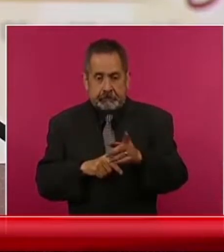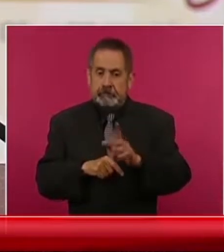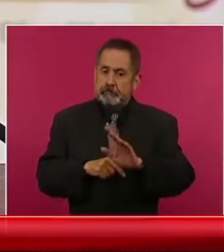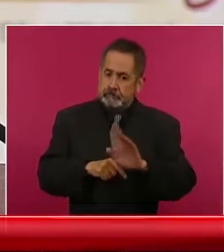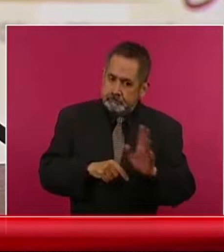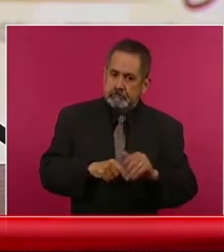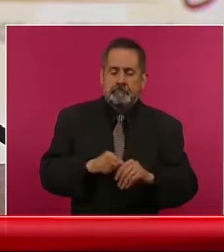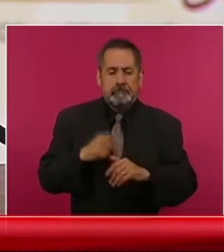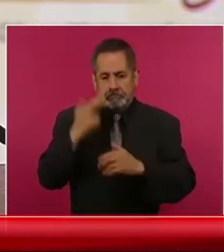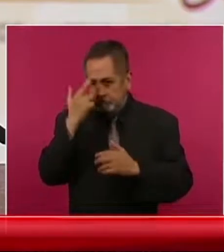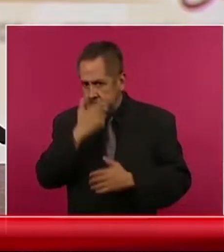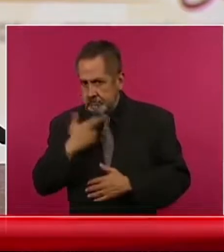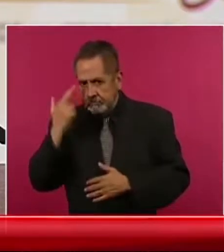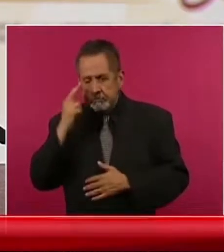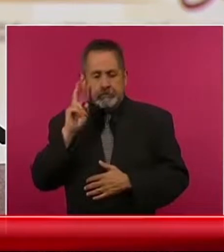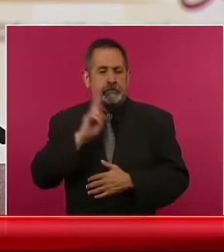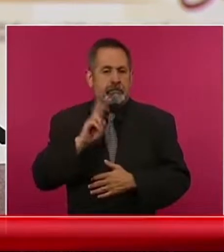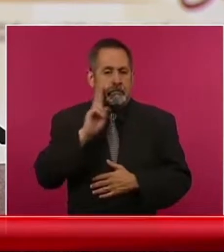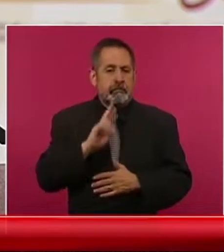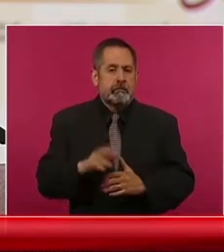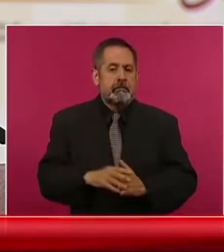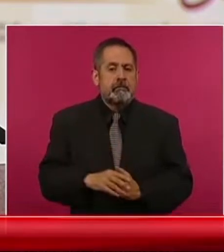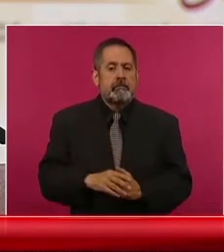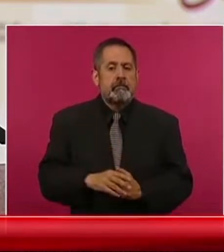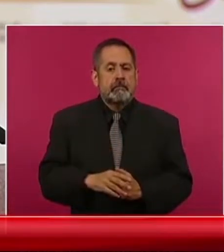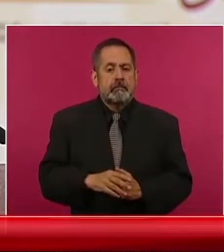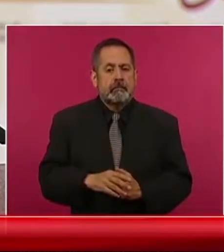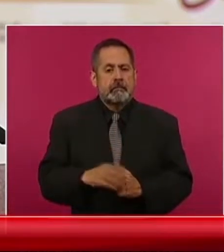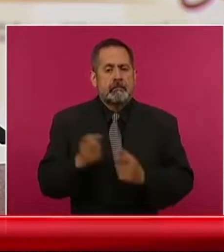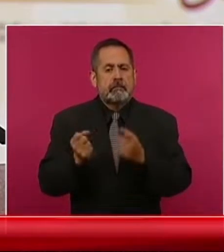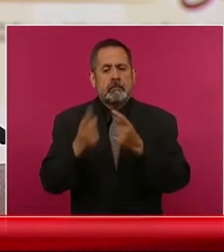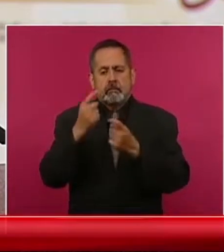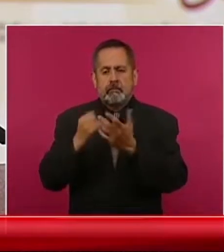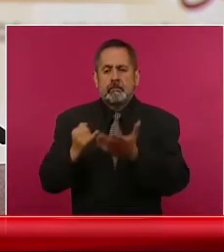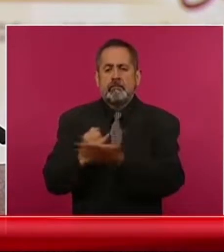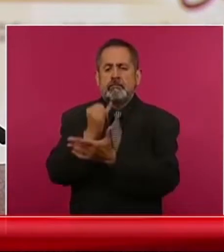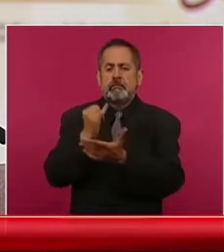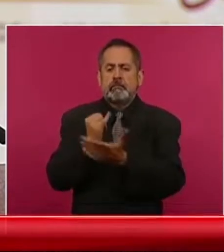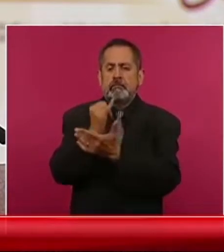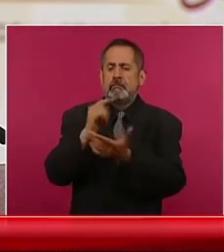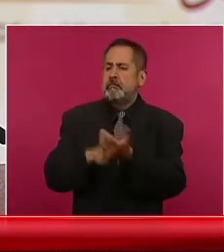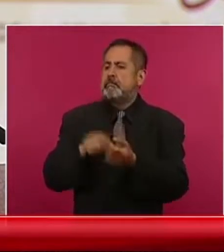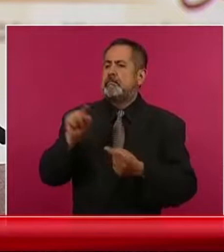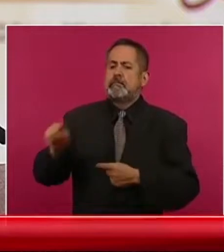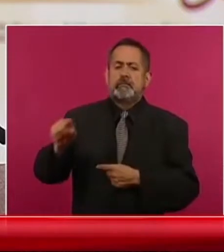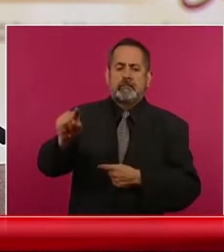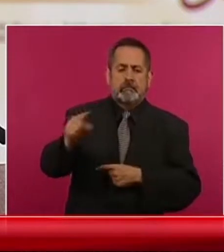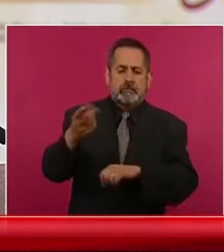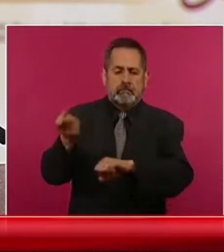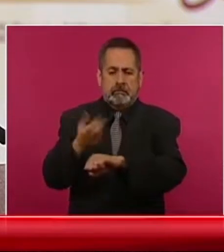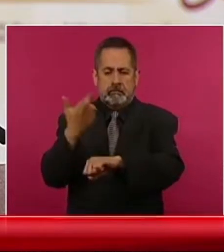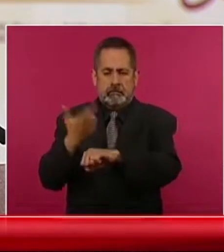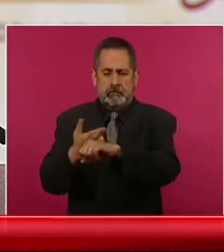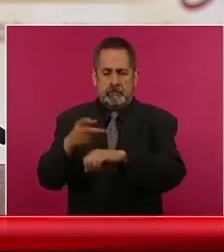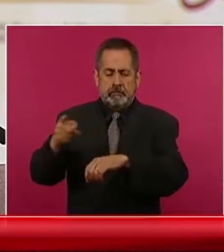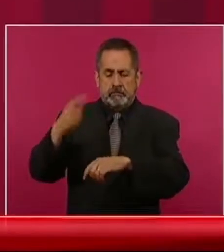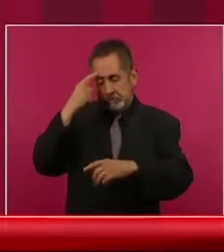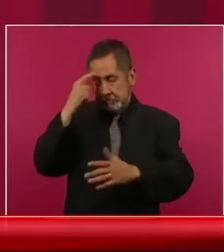decisiones que toman las secretarías